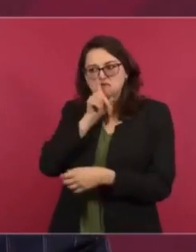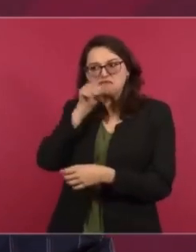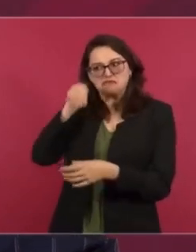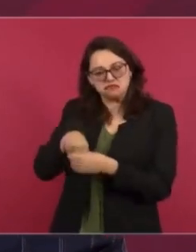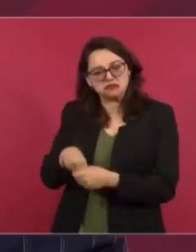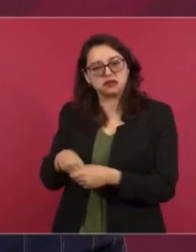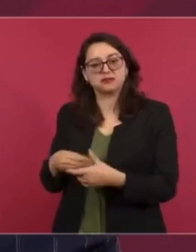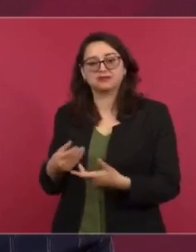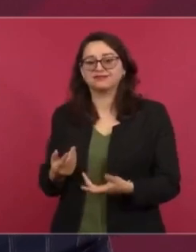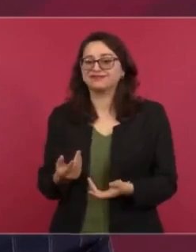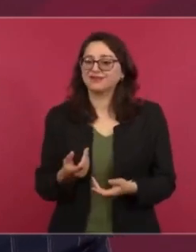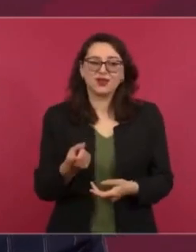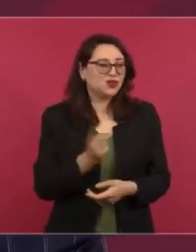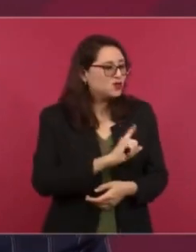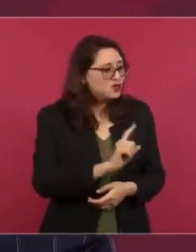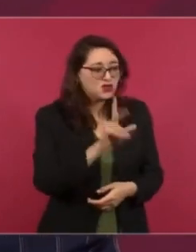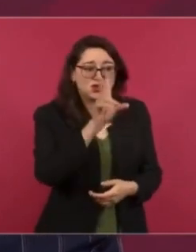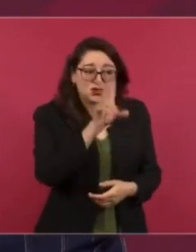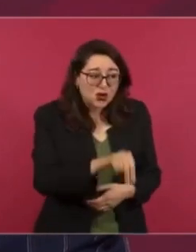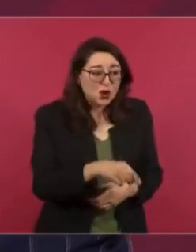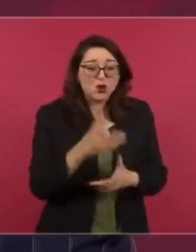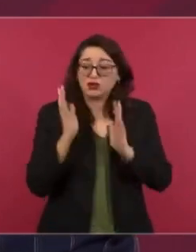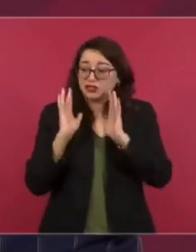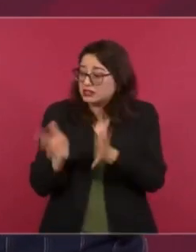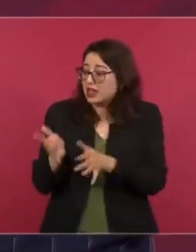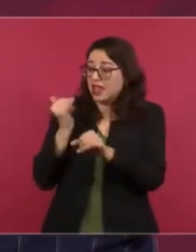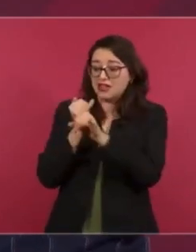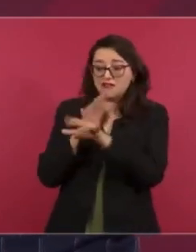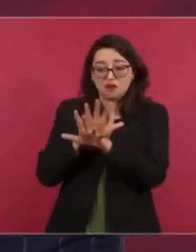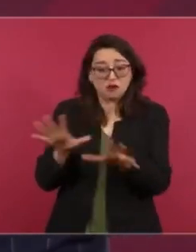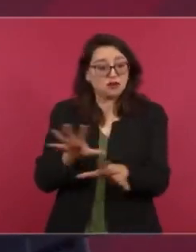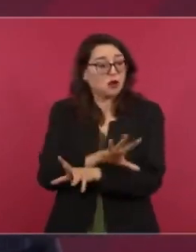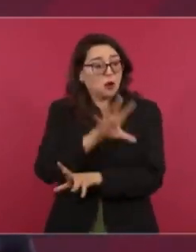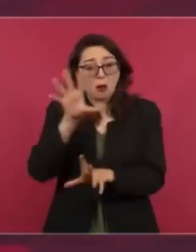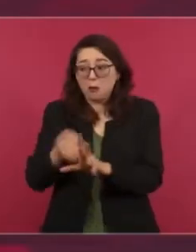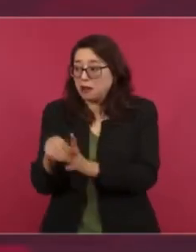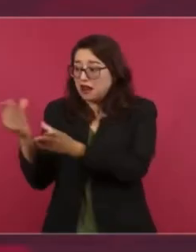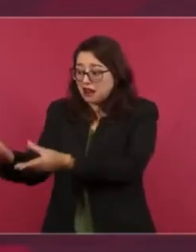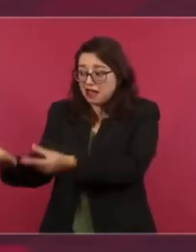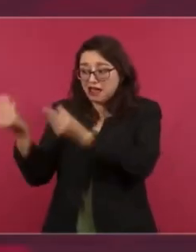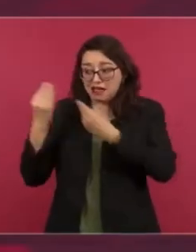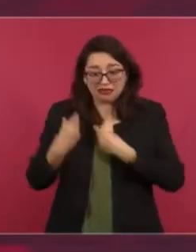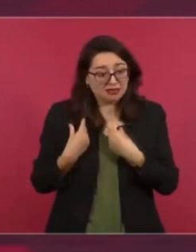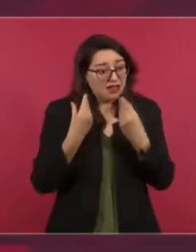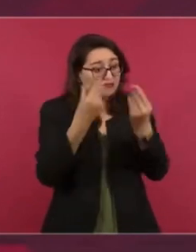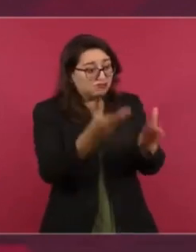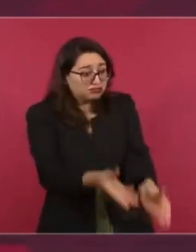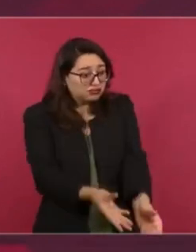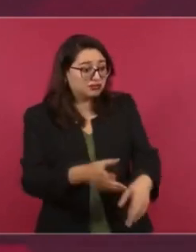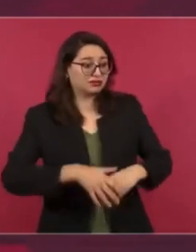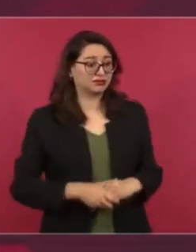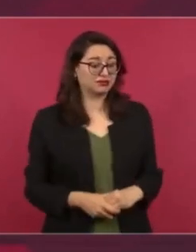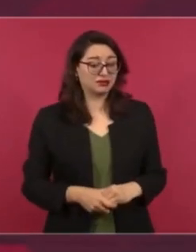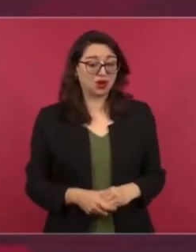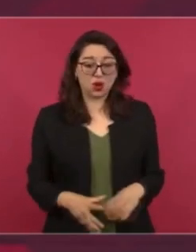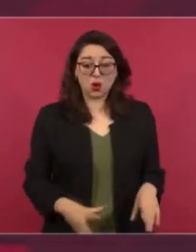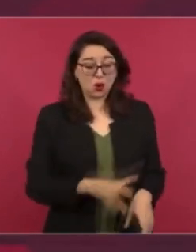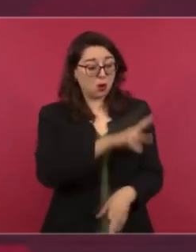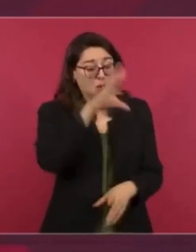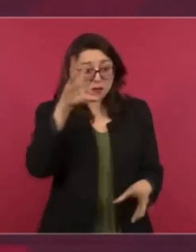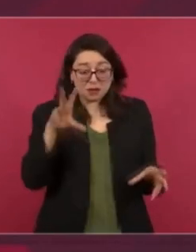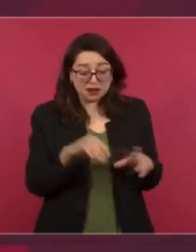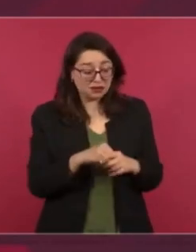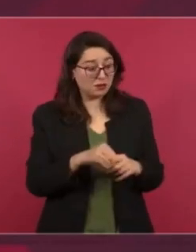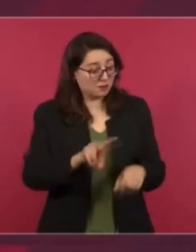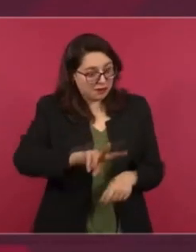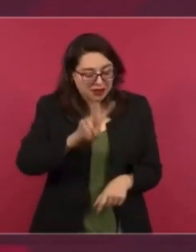yo no estoy de acuerdo con eso, porque el Ejército ha